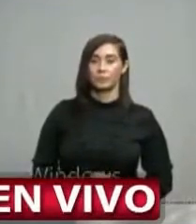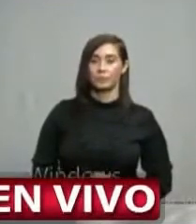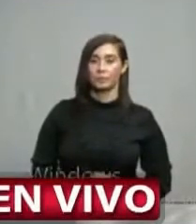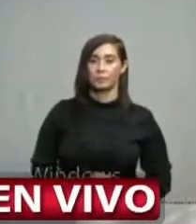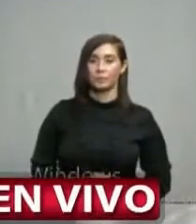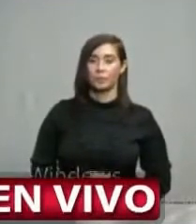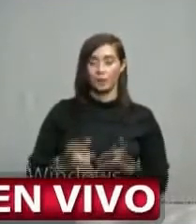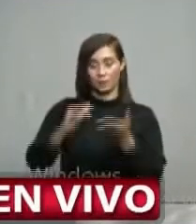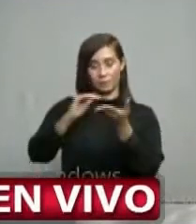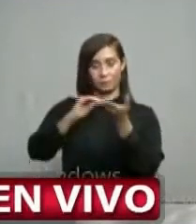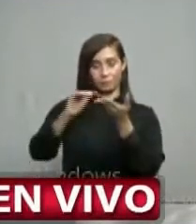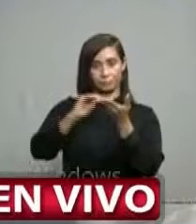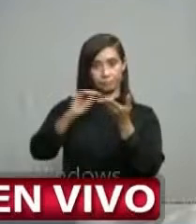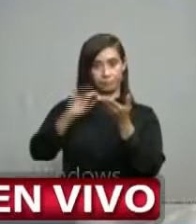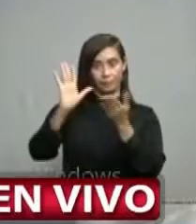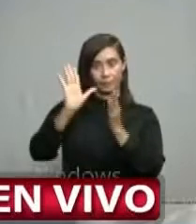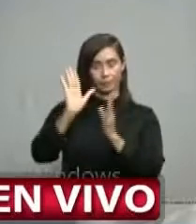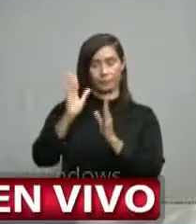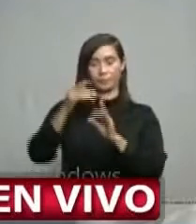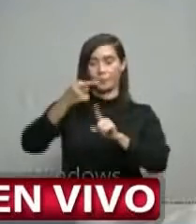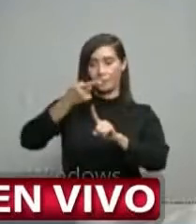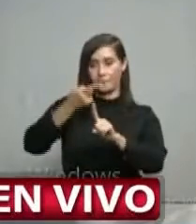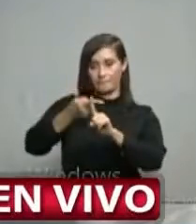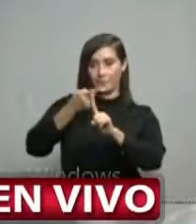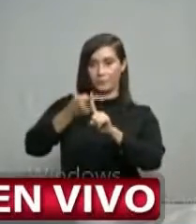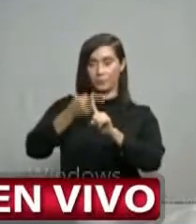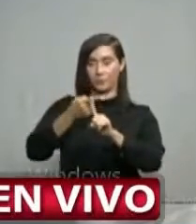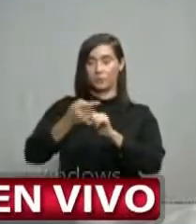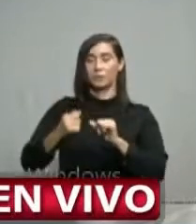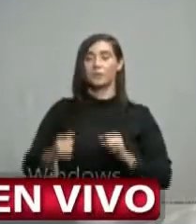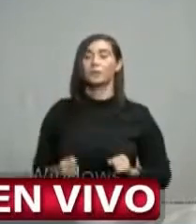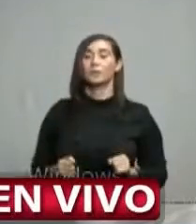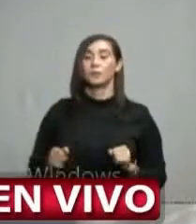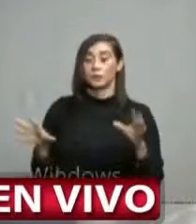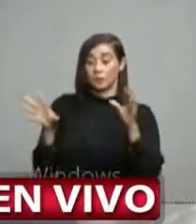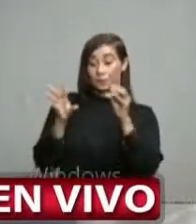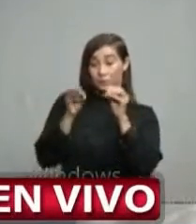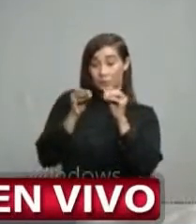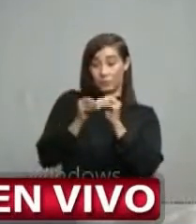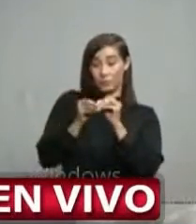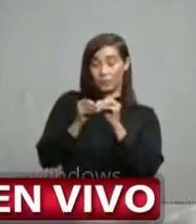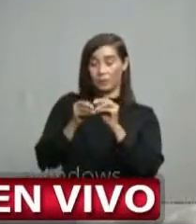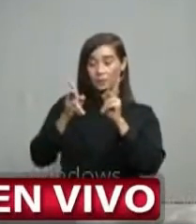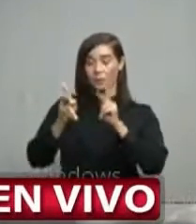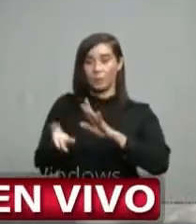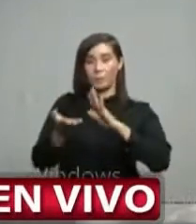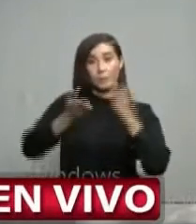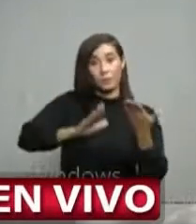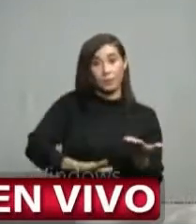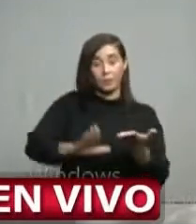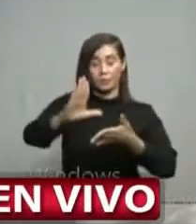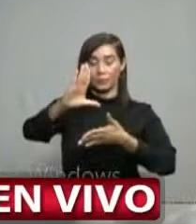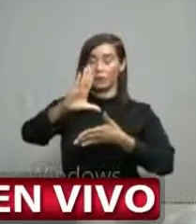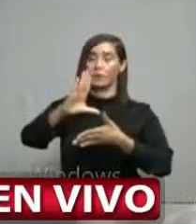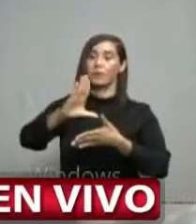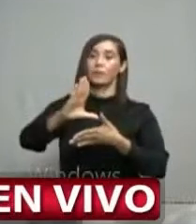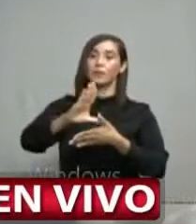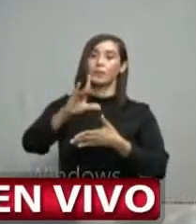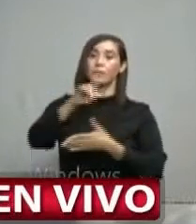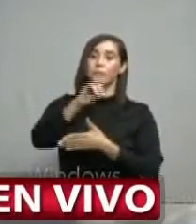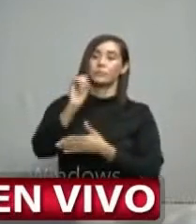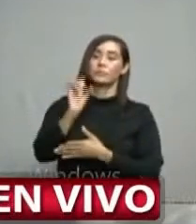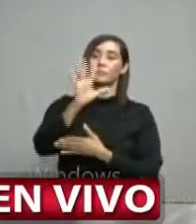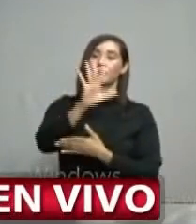Perdón, los casos confirmados me refería. El número acumulado de defunciones en las Américas es de